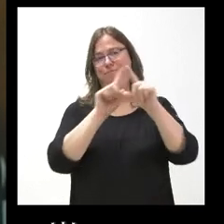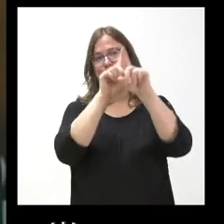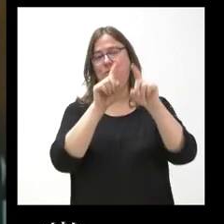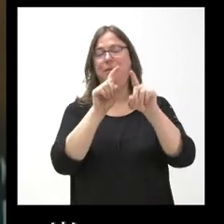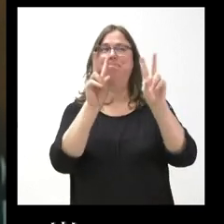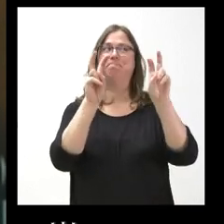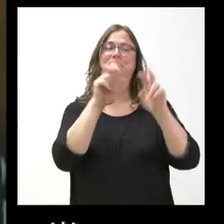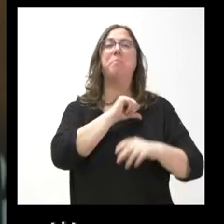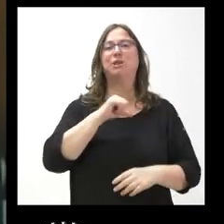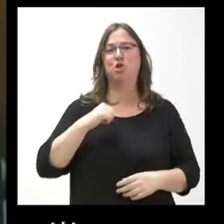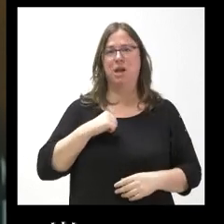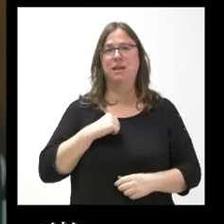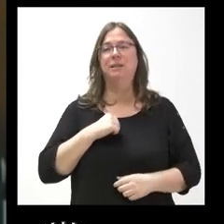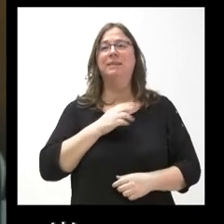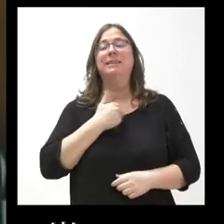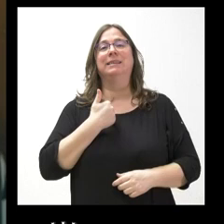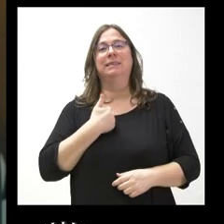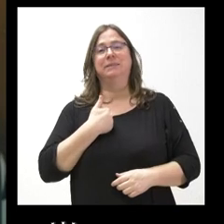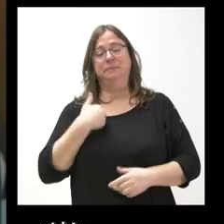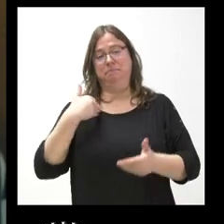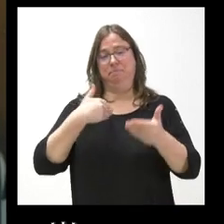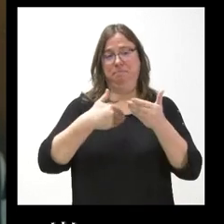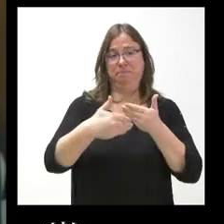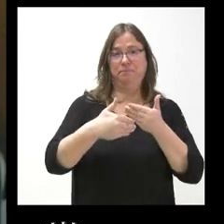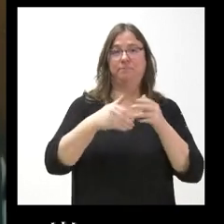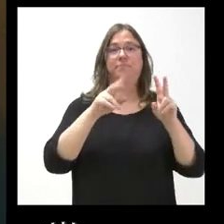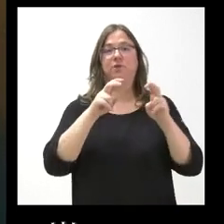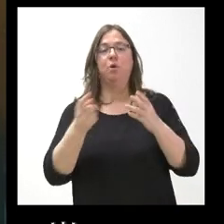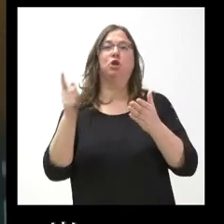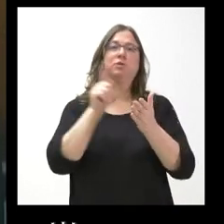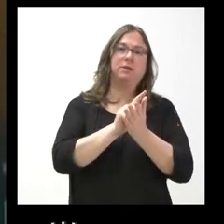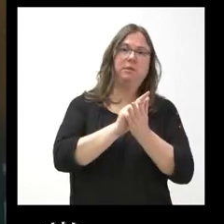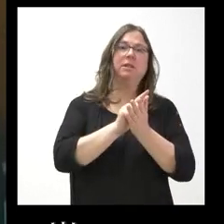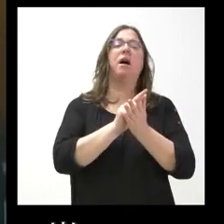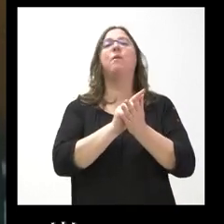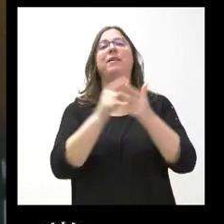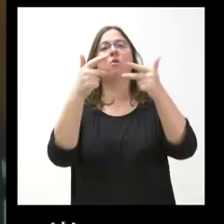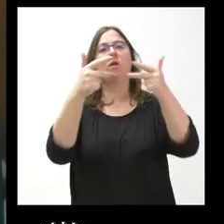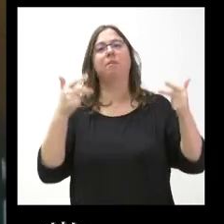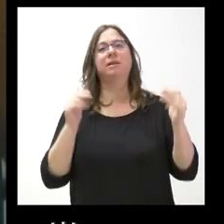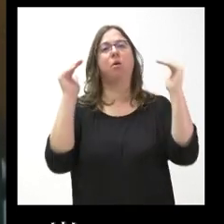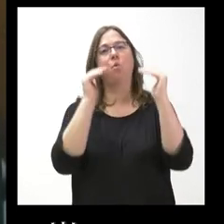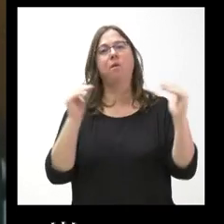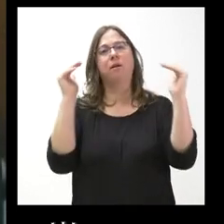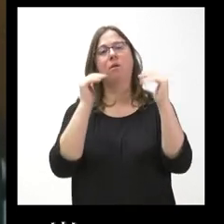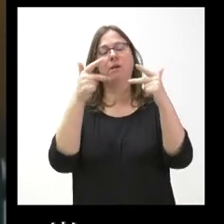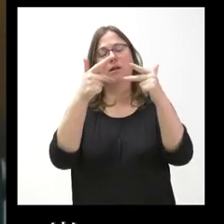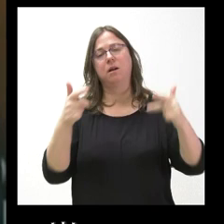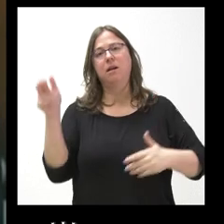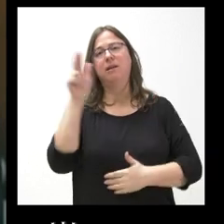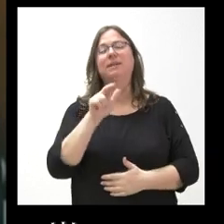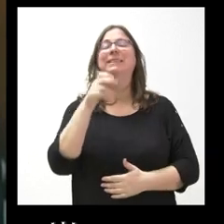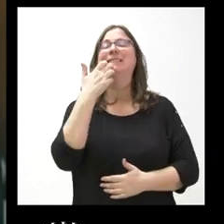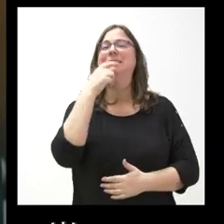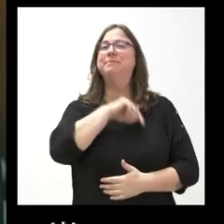personal, visto un poco el devenir de esta nueva rueda de prensa otro jueves más, quería preguntarle si no está ya